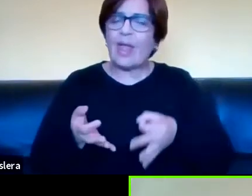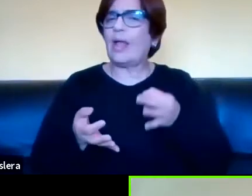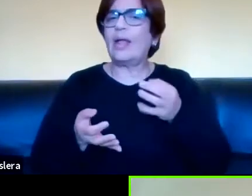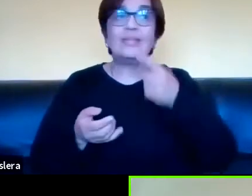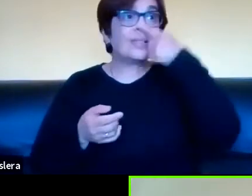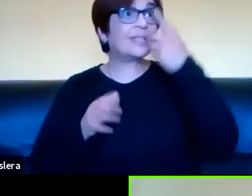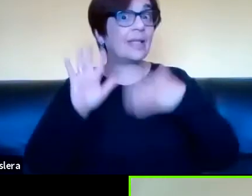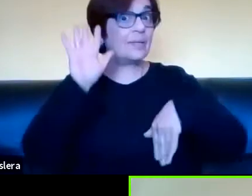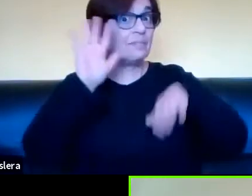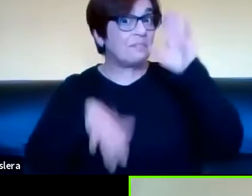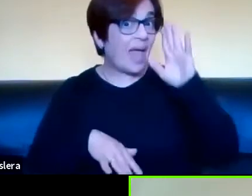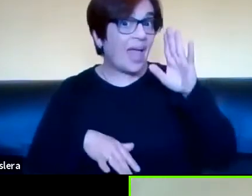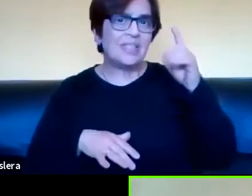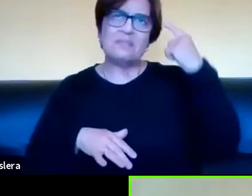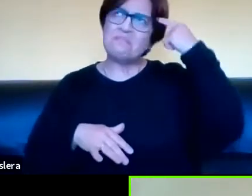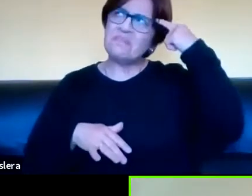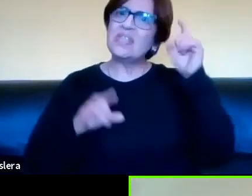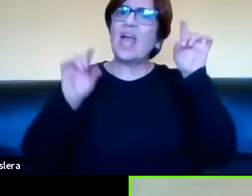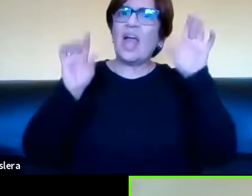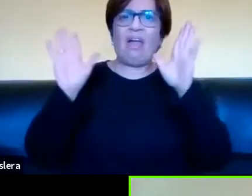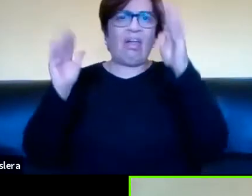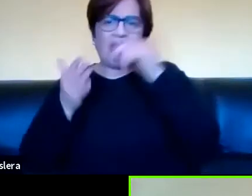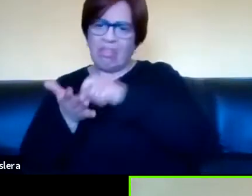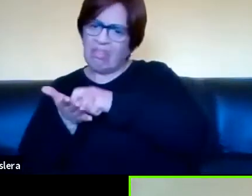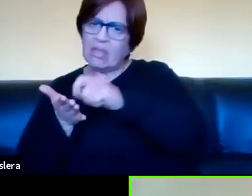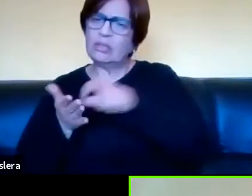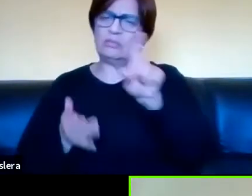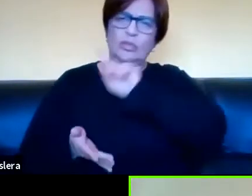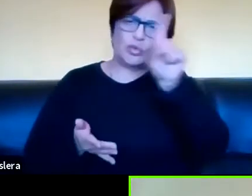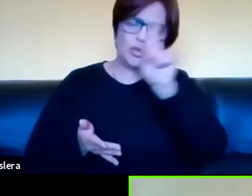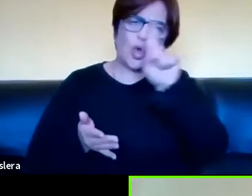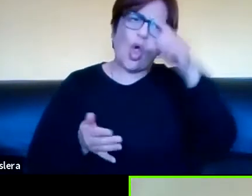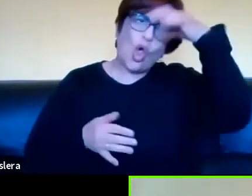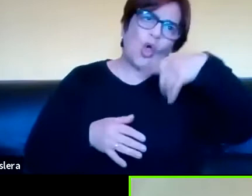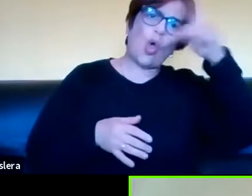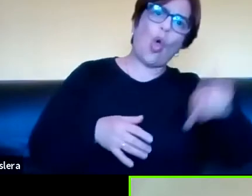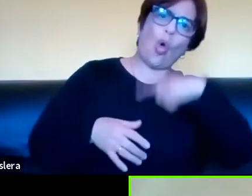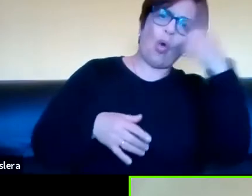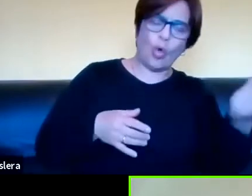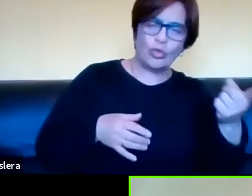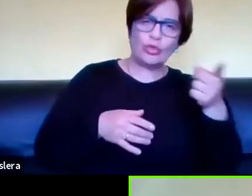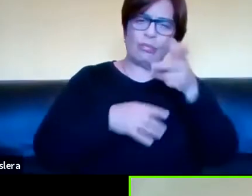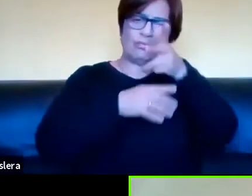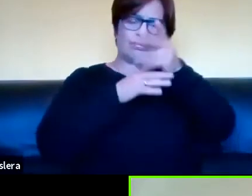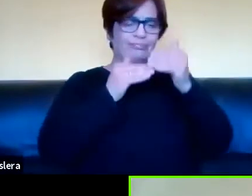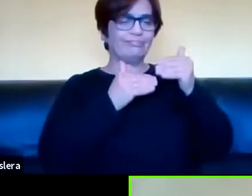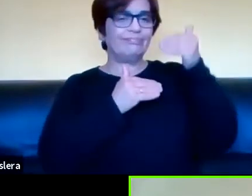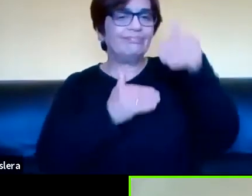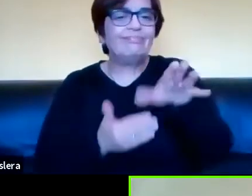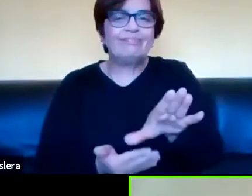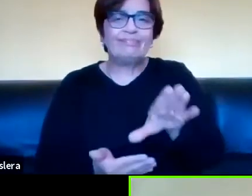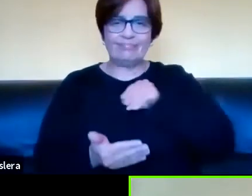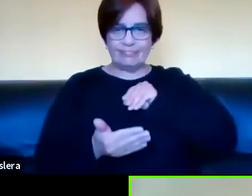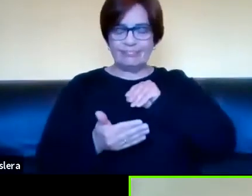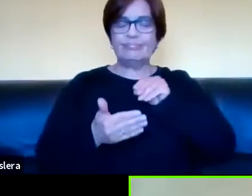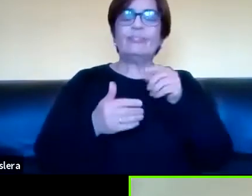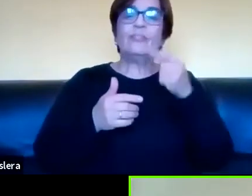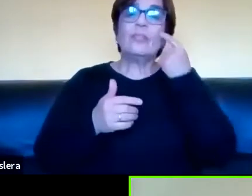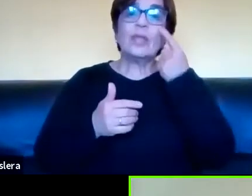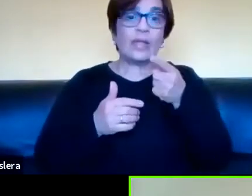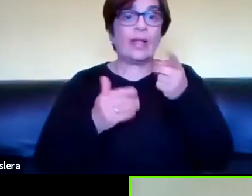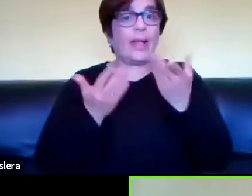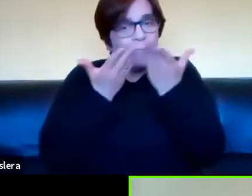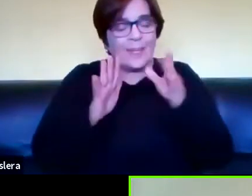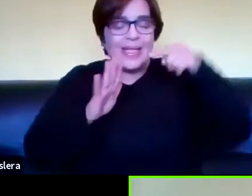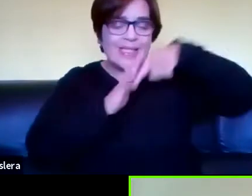interesante no hablar de la escritura, sino hablar de otro concepto que es textualidad diferida. Y voy a empezar